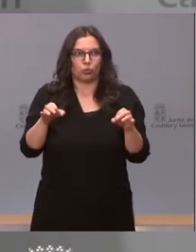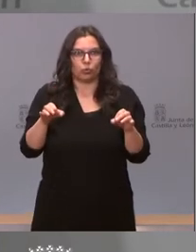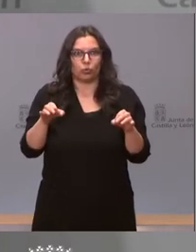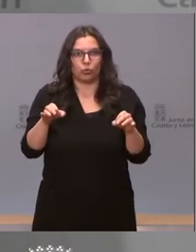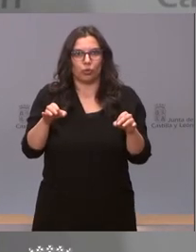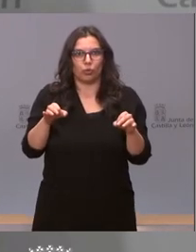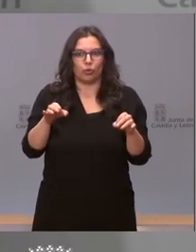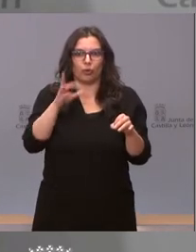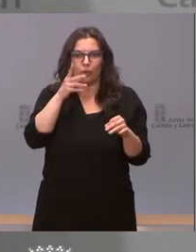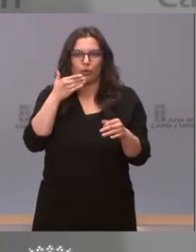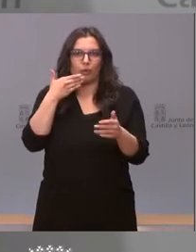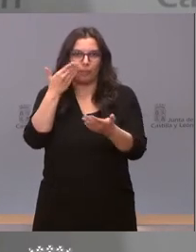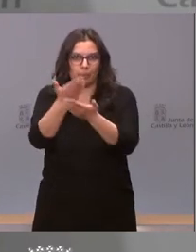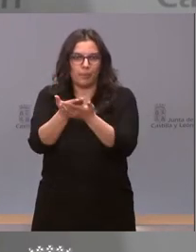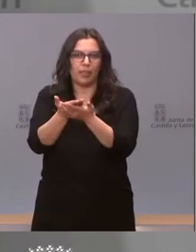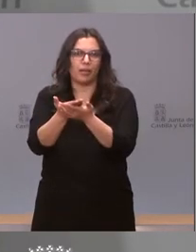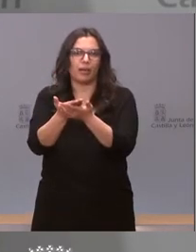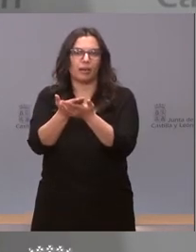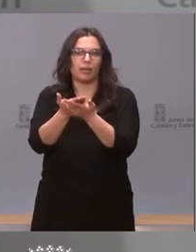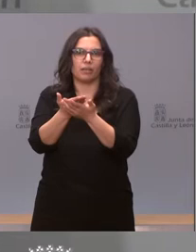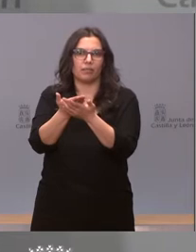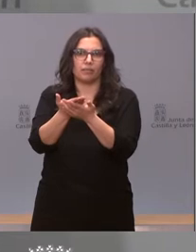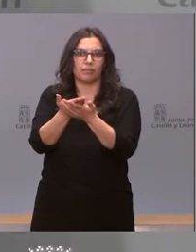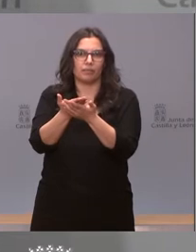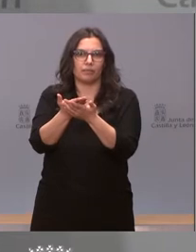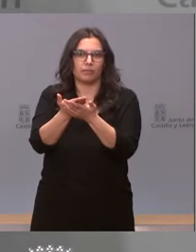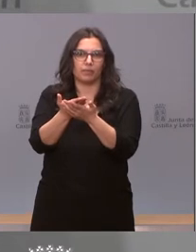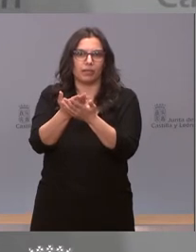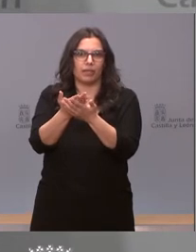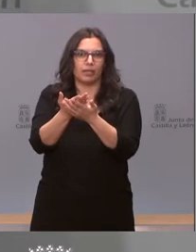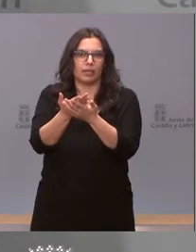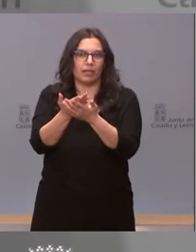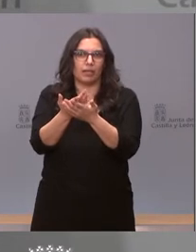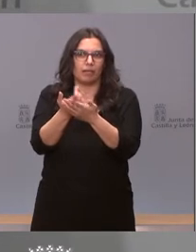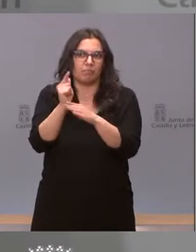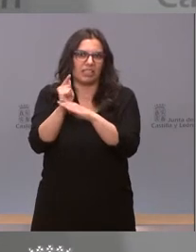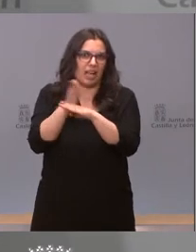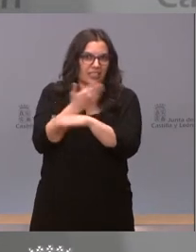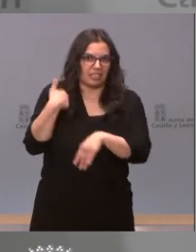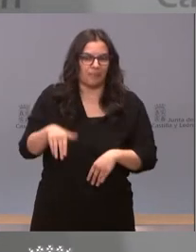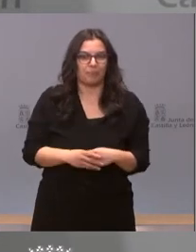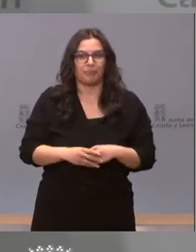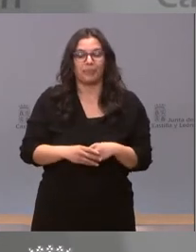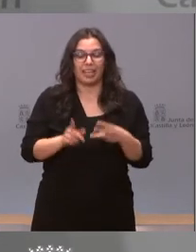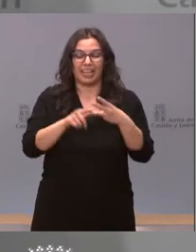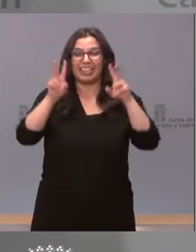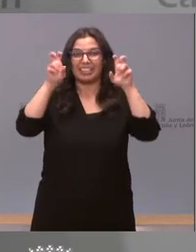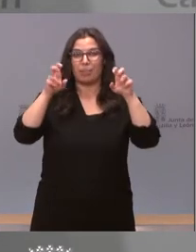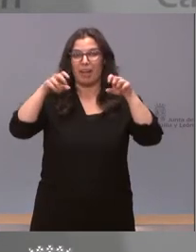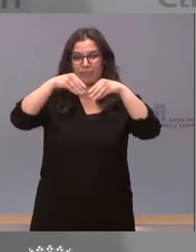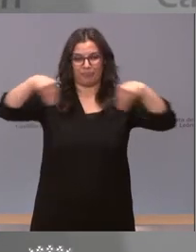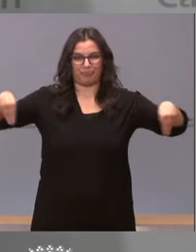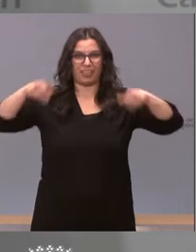de solicitarlas y de la crítica ya ha estado antes. Sobre el asunto de los carteles, pues mire, yo me voy a remitir